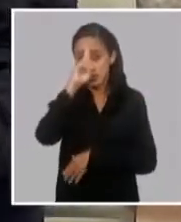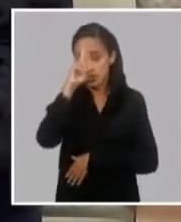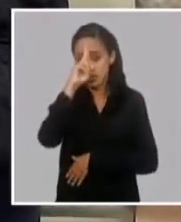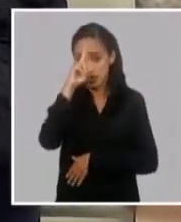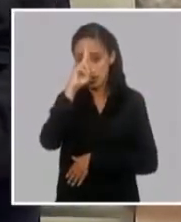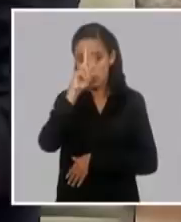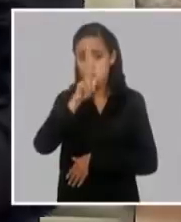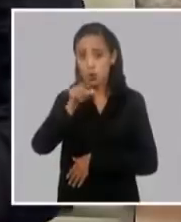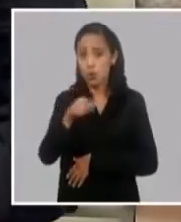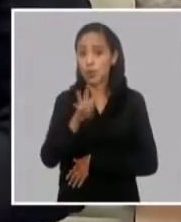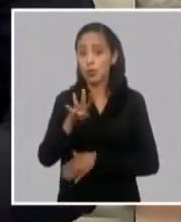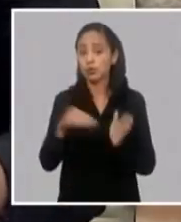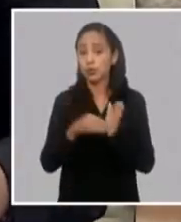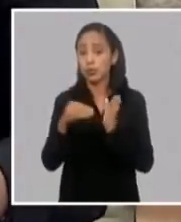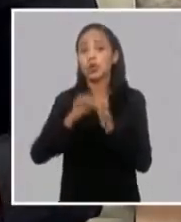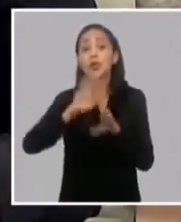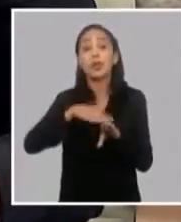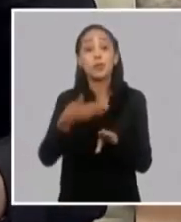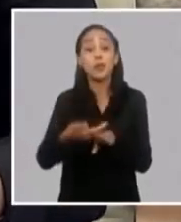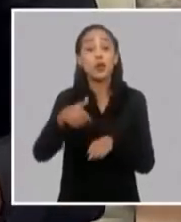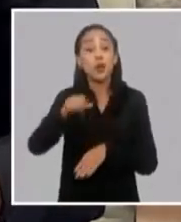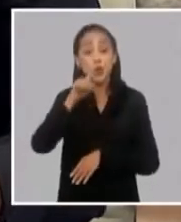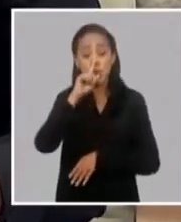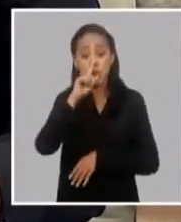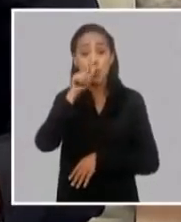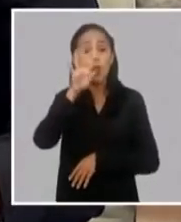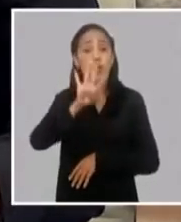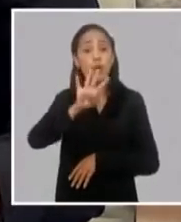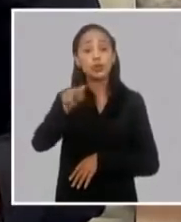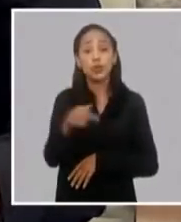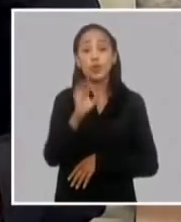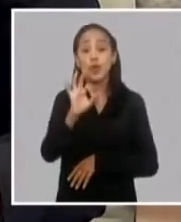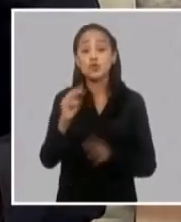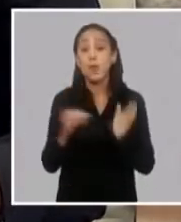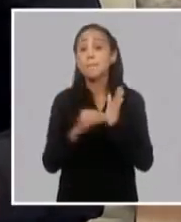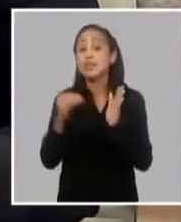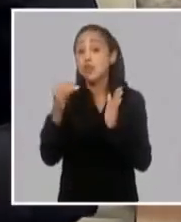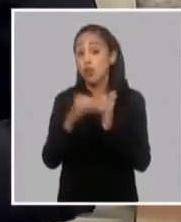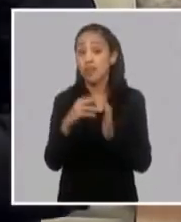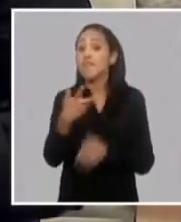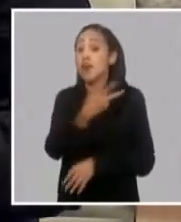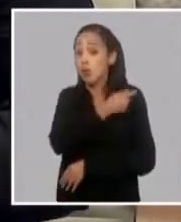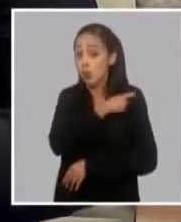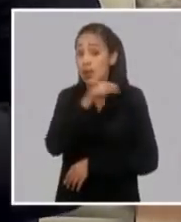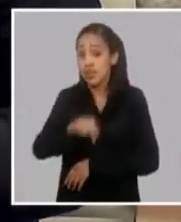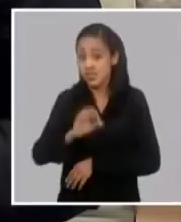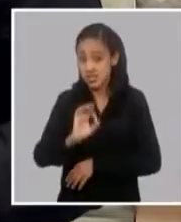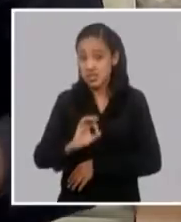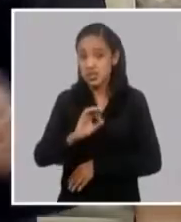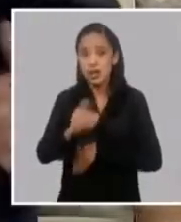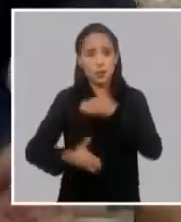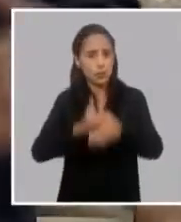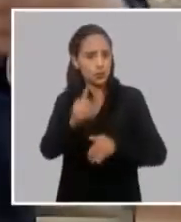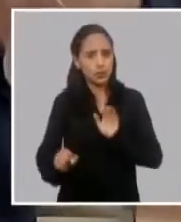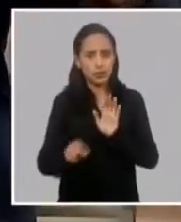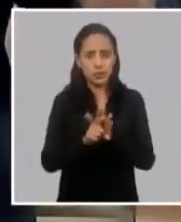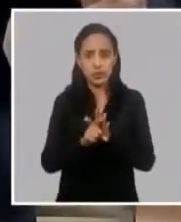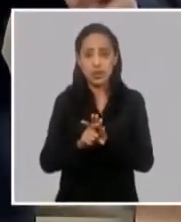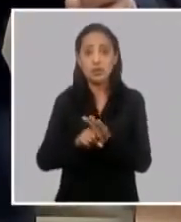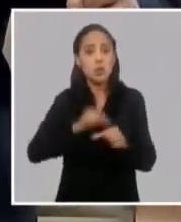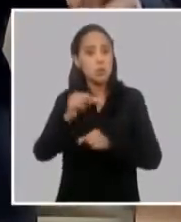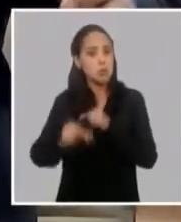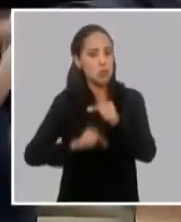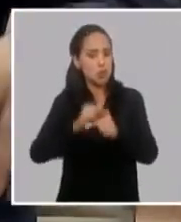en junio 4,8 millones. Y así se inició todo este proceso. Nosotros ya, esto va